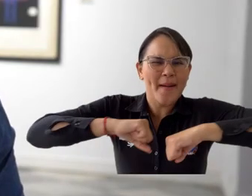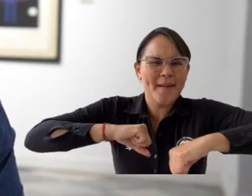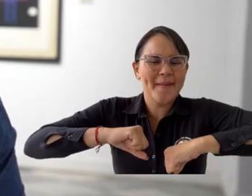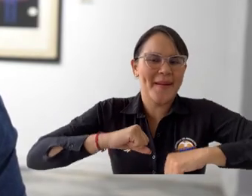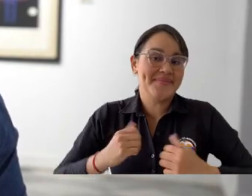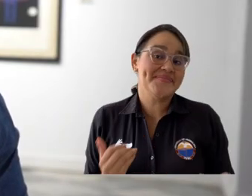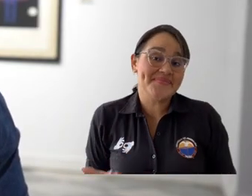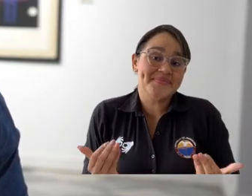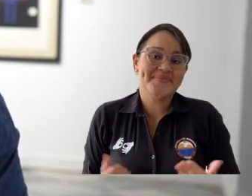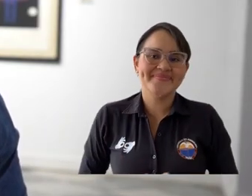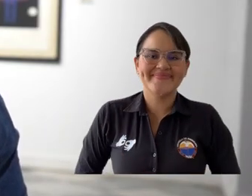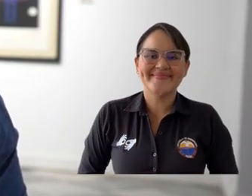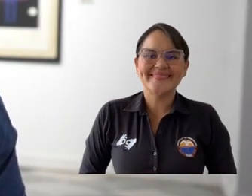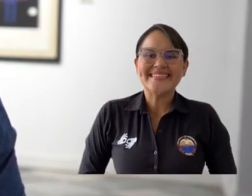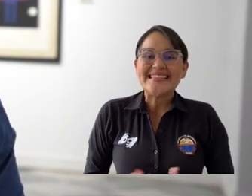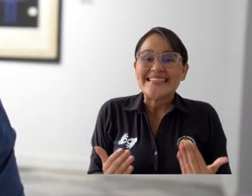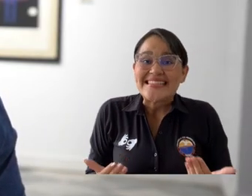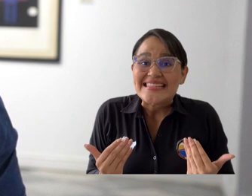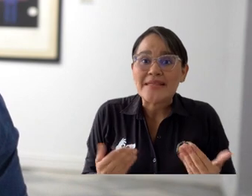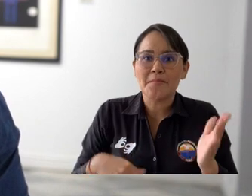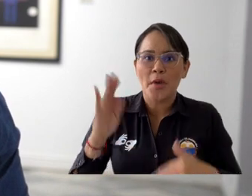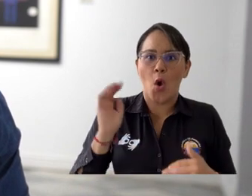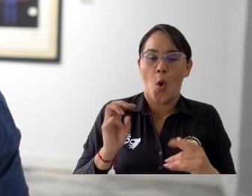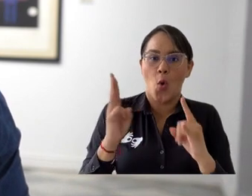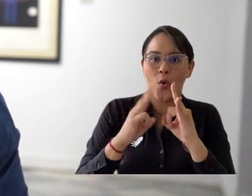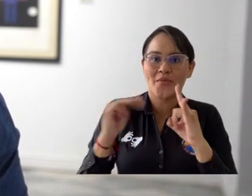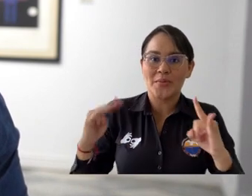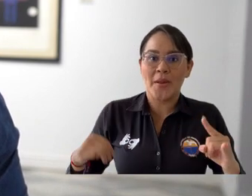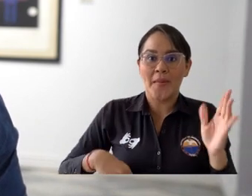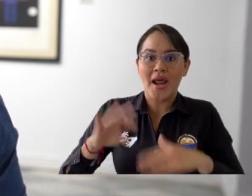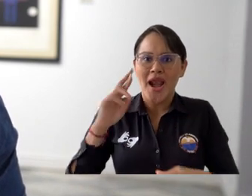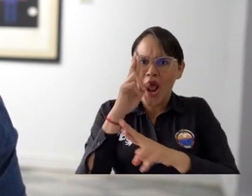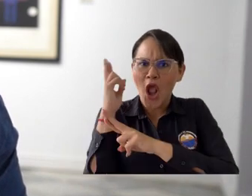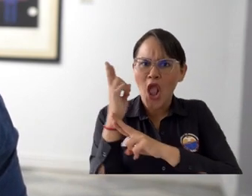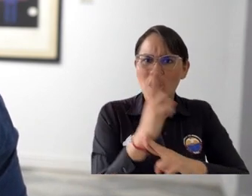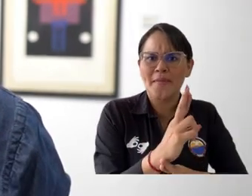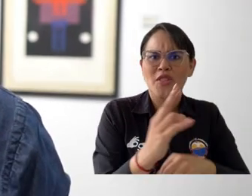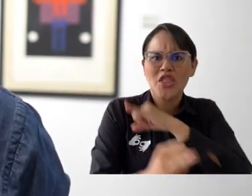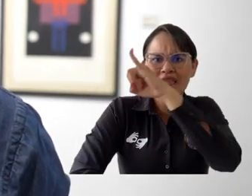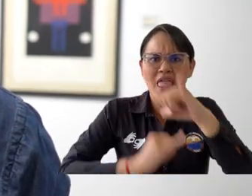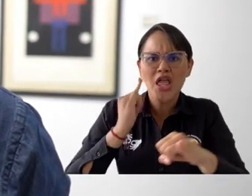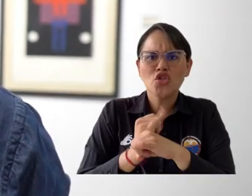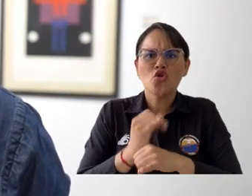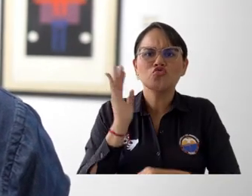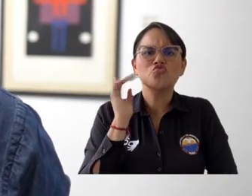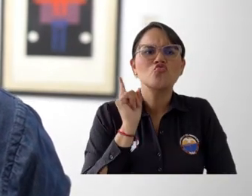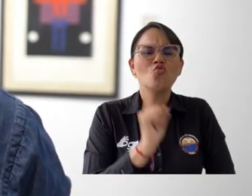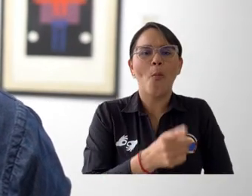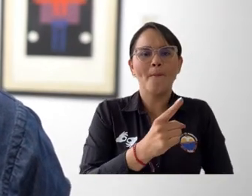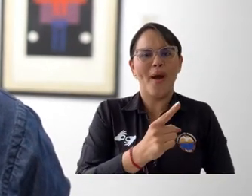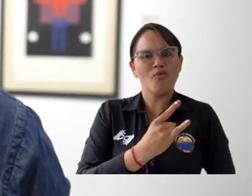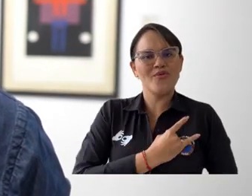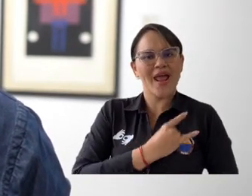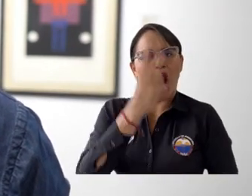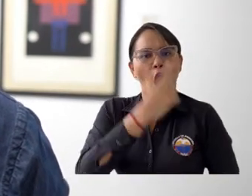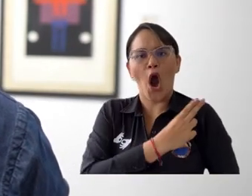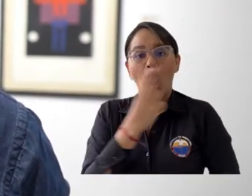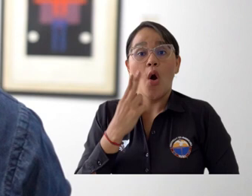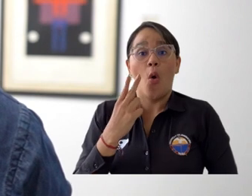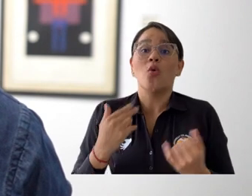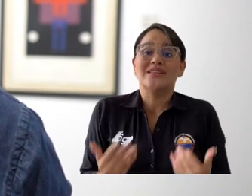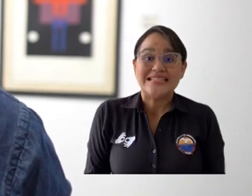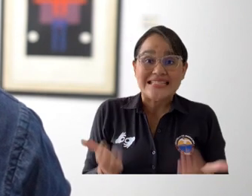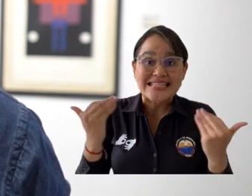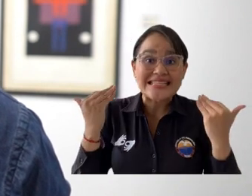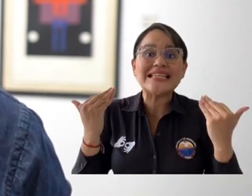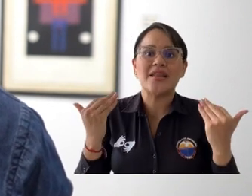muy importante que nuestra universidad esté reconocida internacionalmente por el compromiso, porque de alguna manera